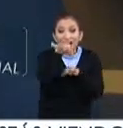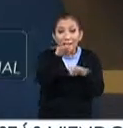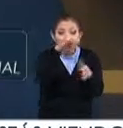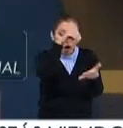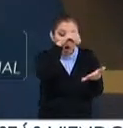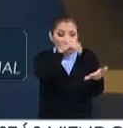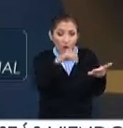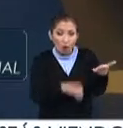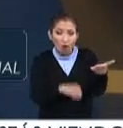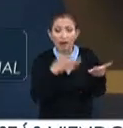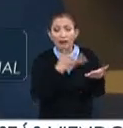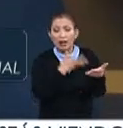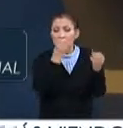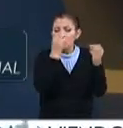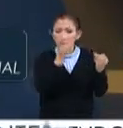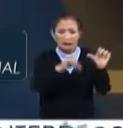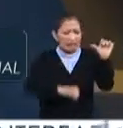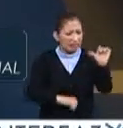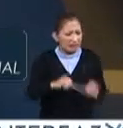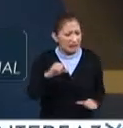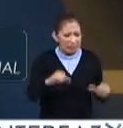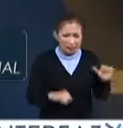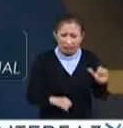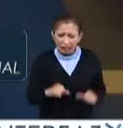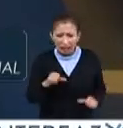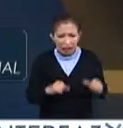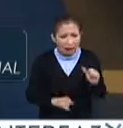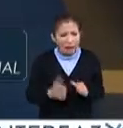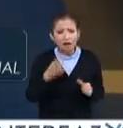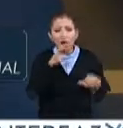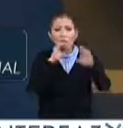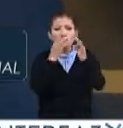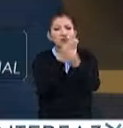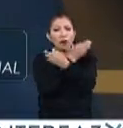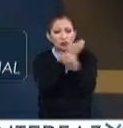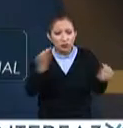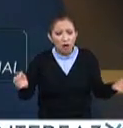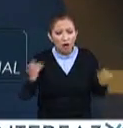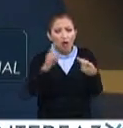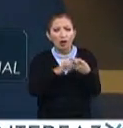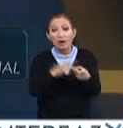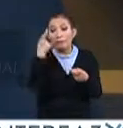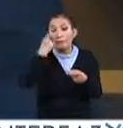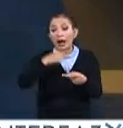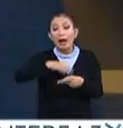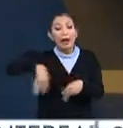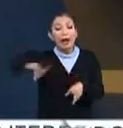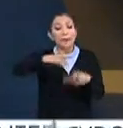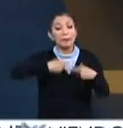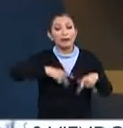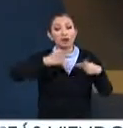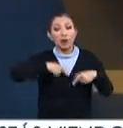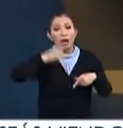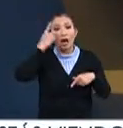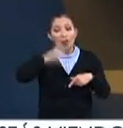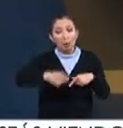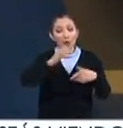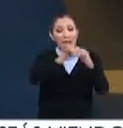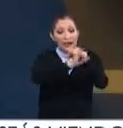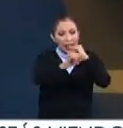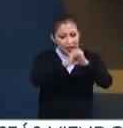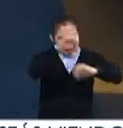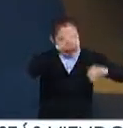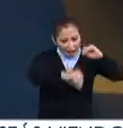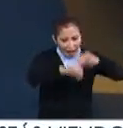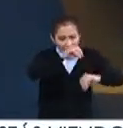e incluye muchas actividades de comunicación hacia la sociedad. Desde tener una página web,